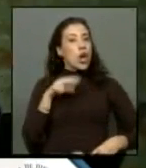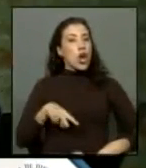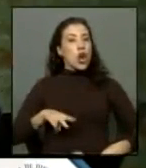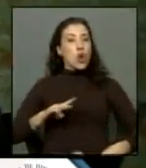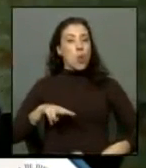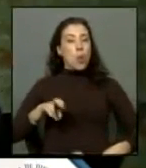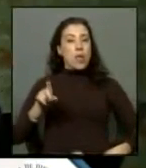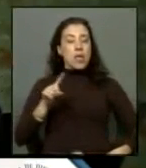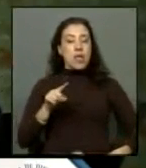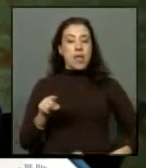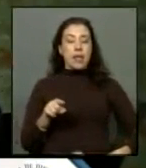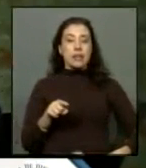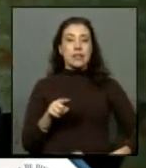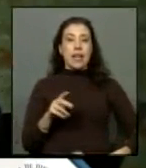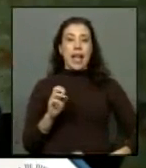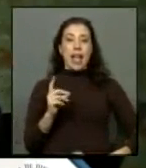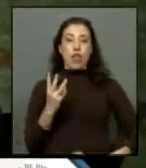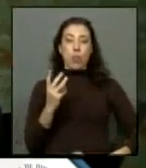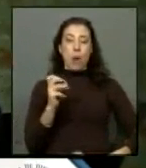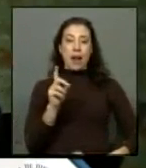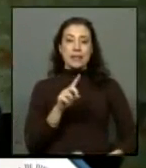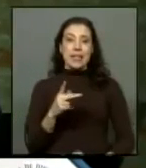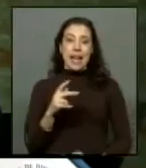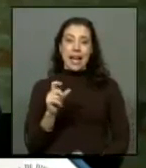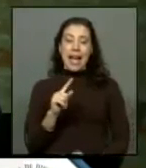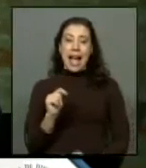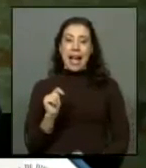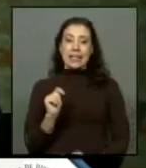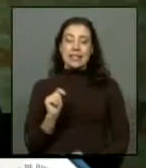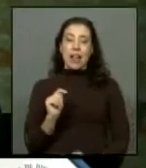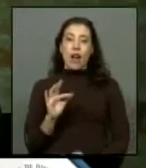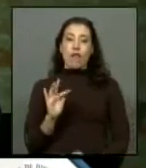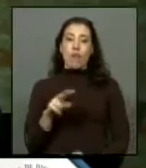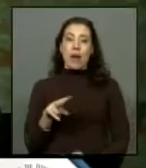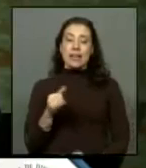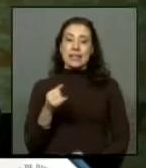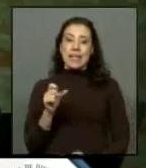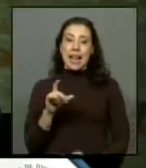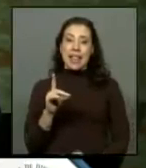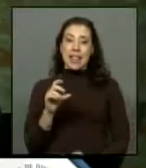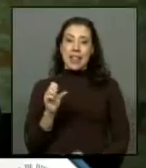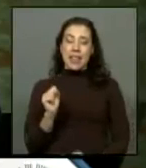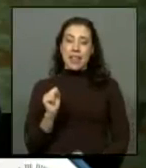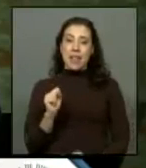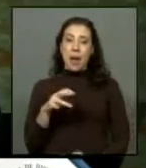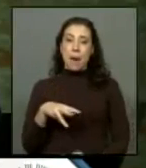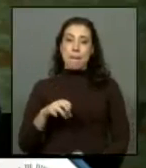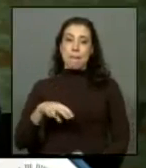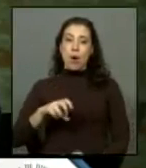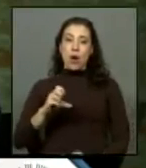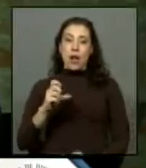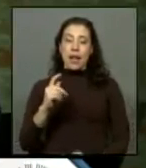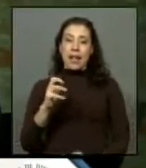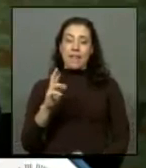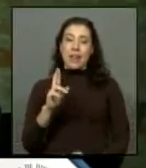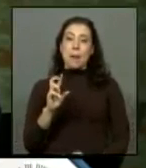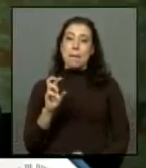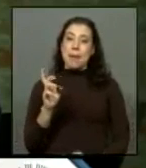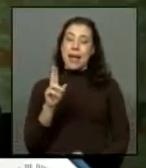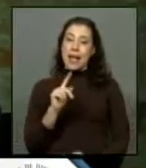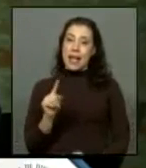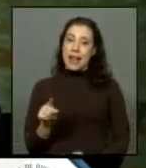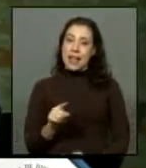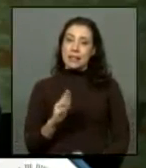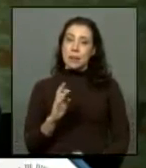núñez don josé manuel eduars don felipe cas don gonzalo fuenzalida don cristian monqueber don leopoldo pérez